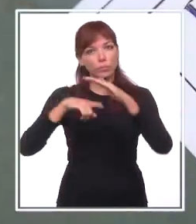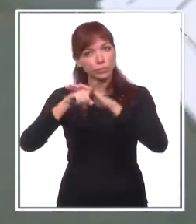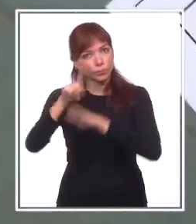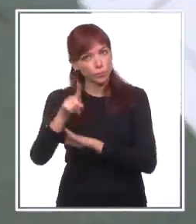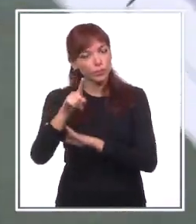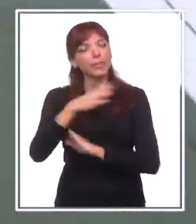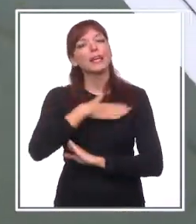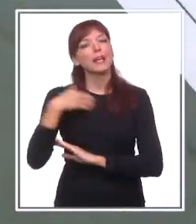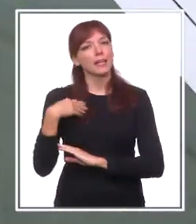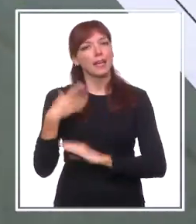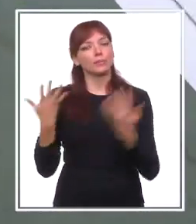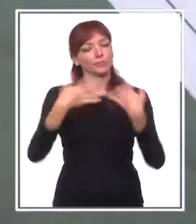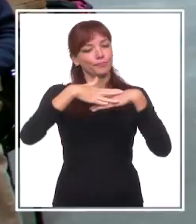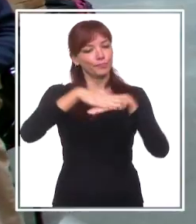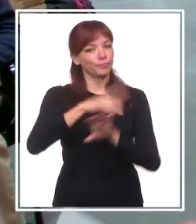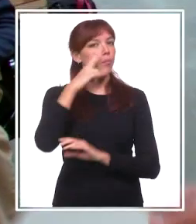esta institución cultural.